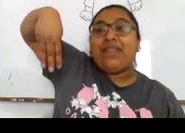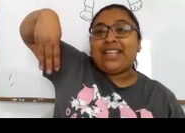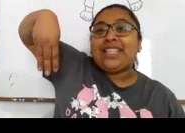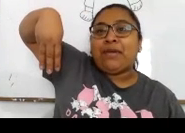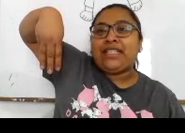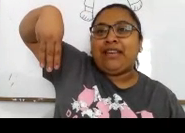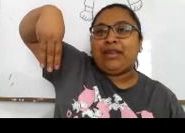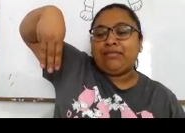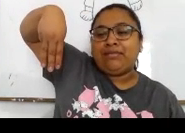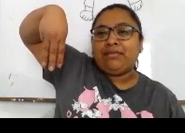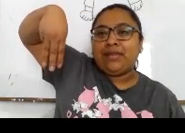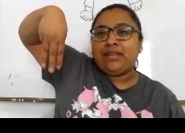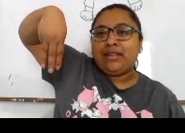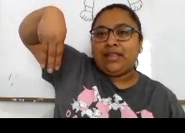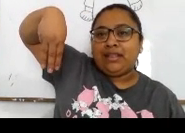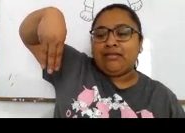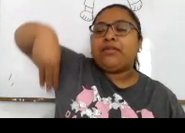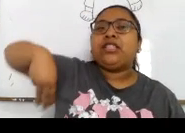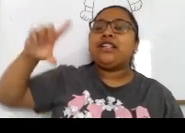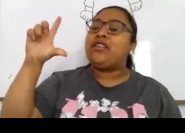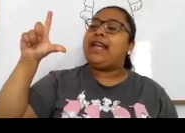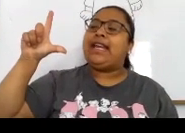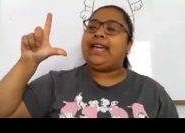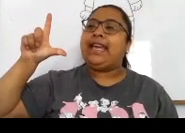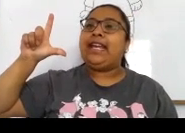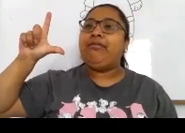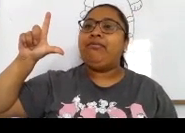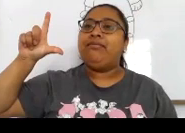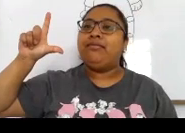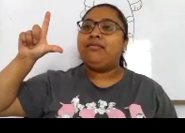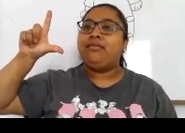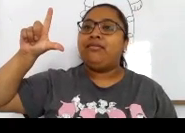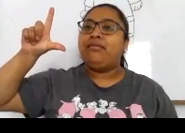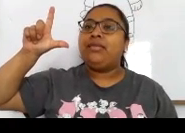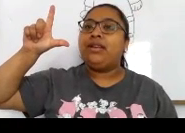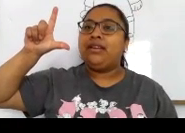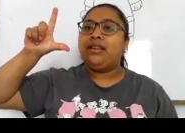M, ¿verdad? Ese sí parece M Vamos otra vez con la L L